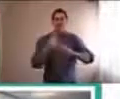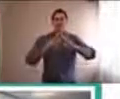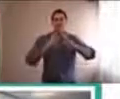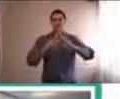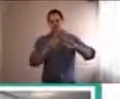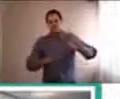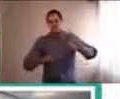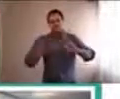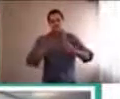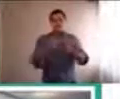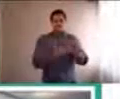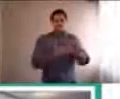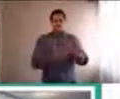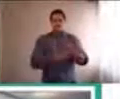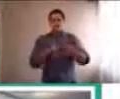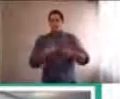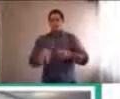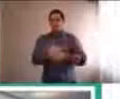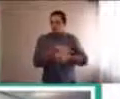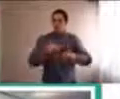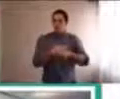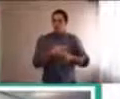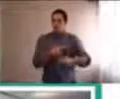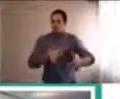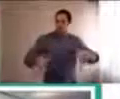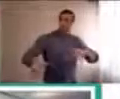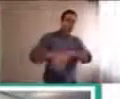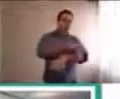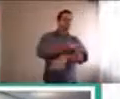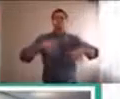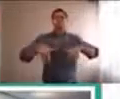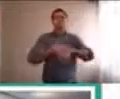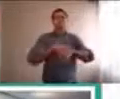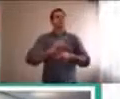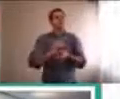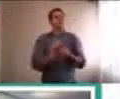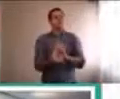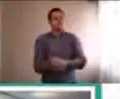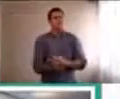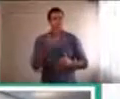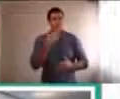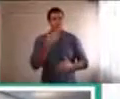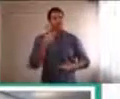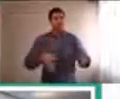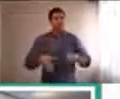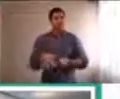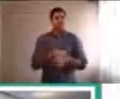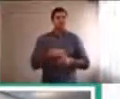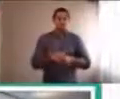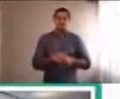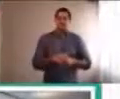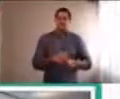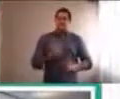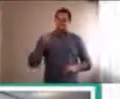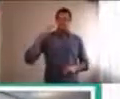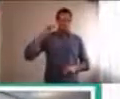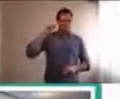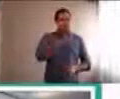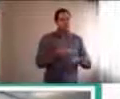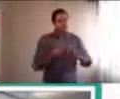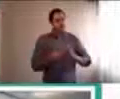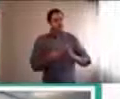lidiar con algunas rispideces, quizás, en algunas situaciones, también con otras agradables, pero que son